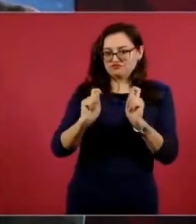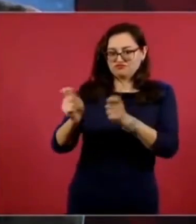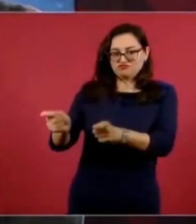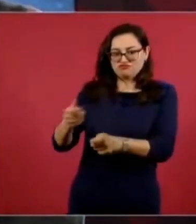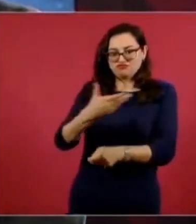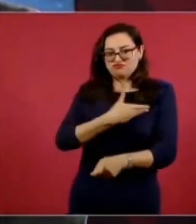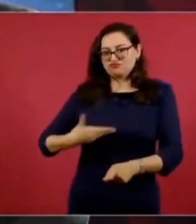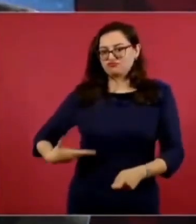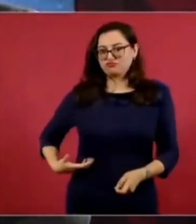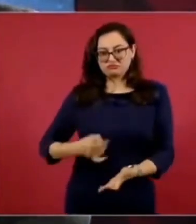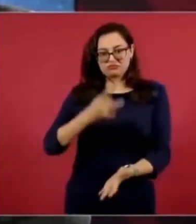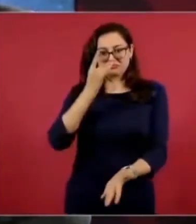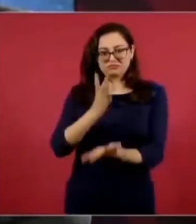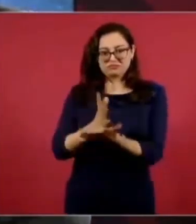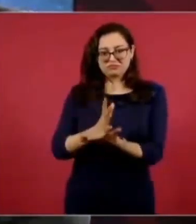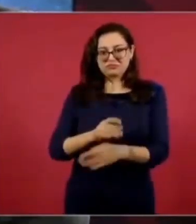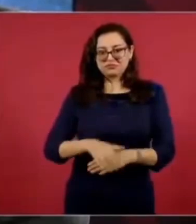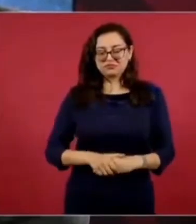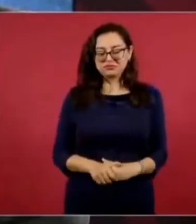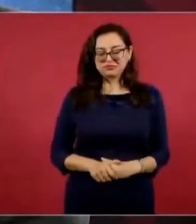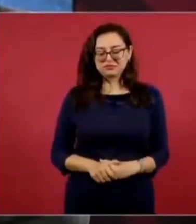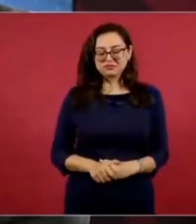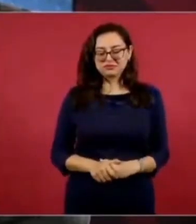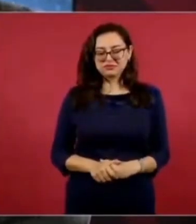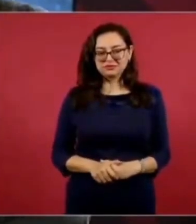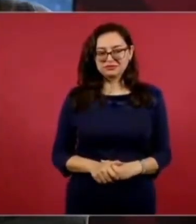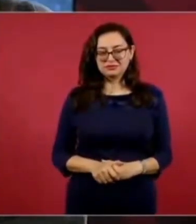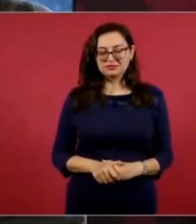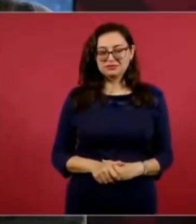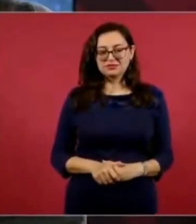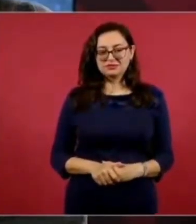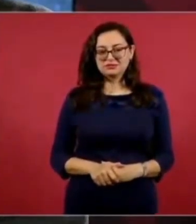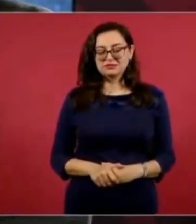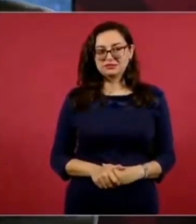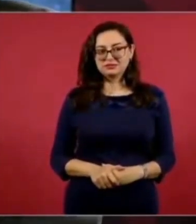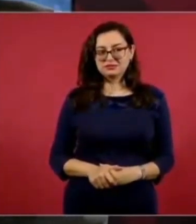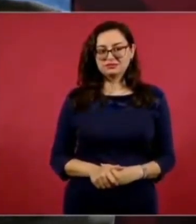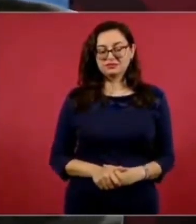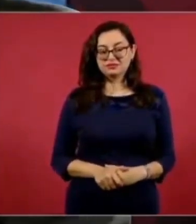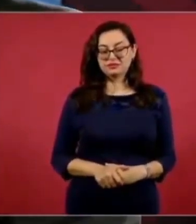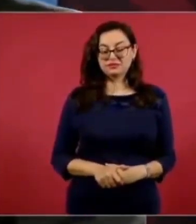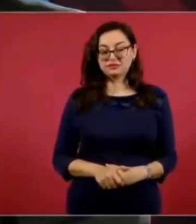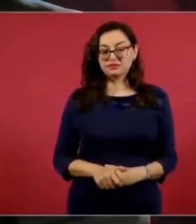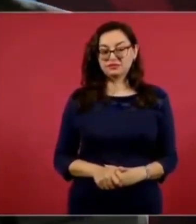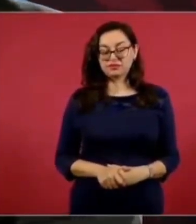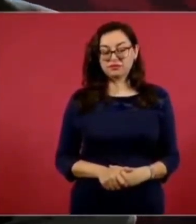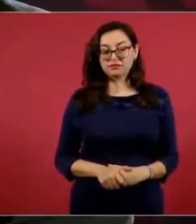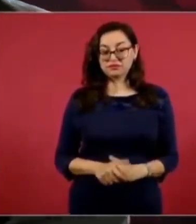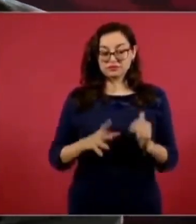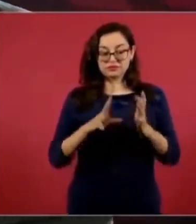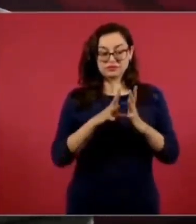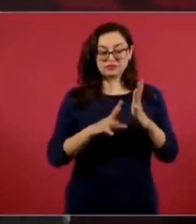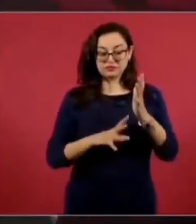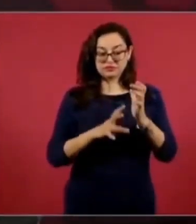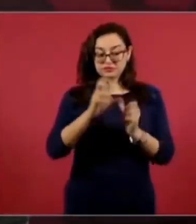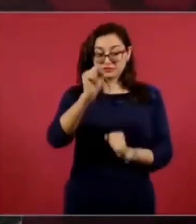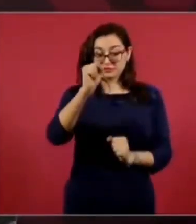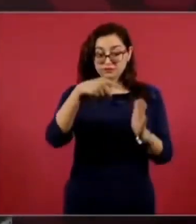del titular o la titular,